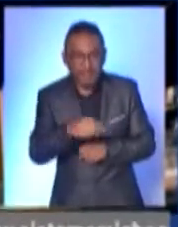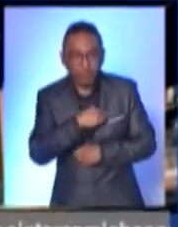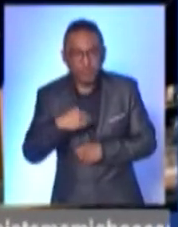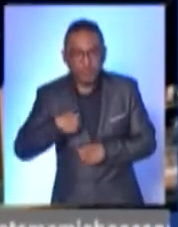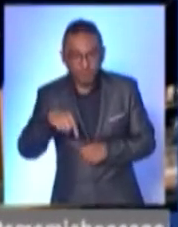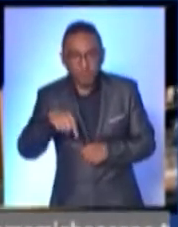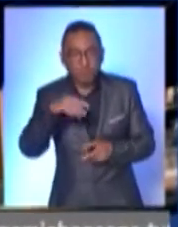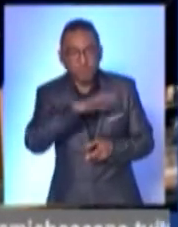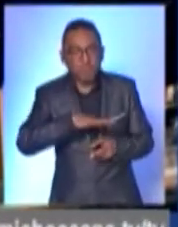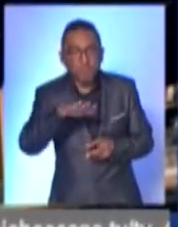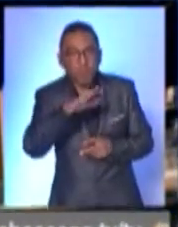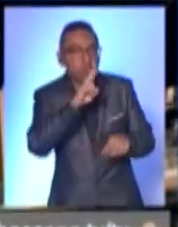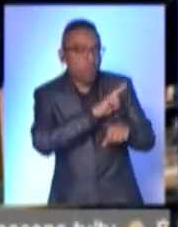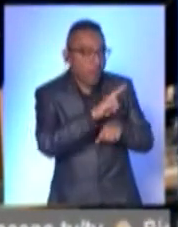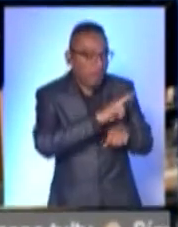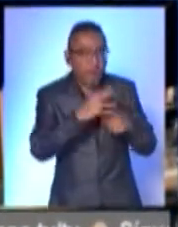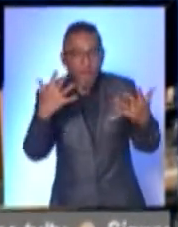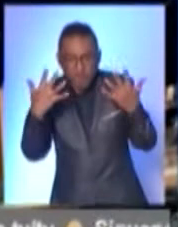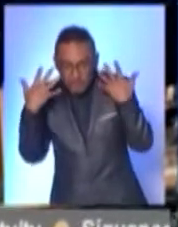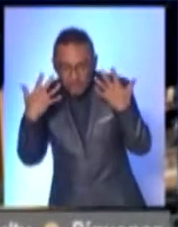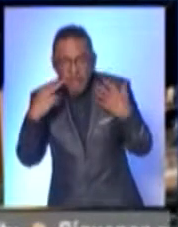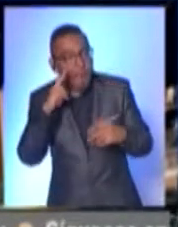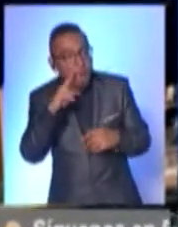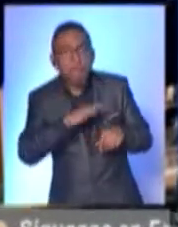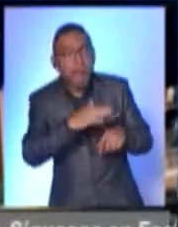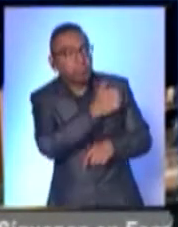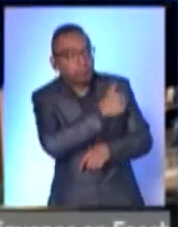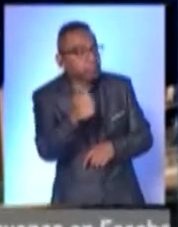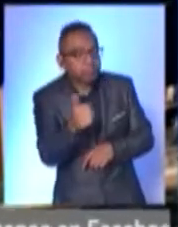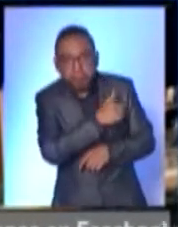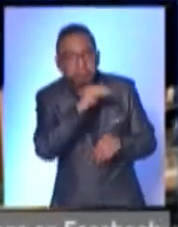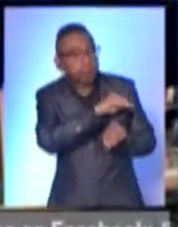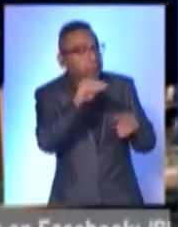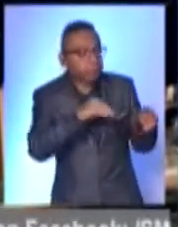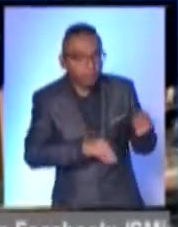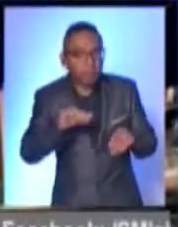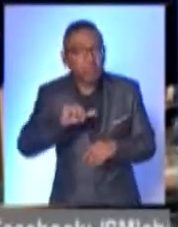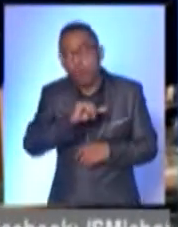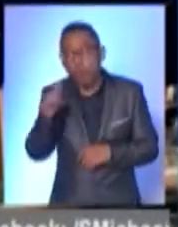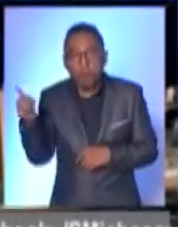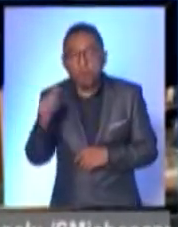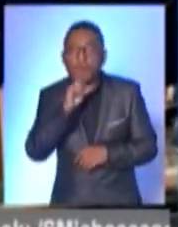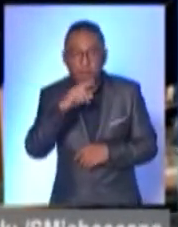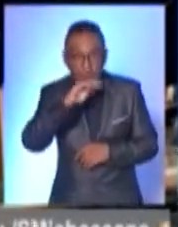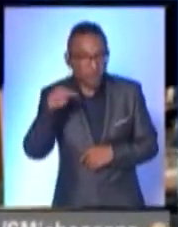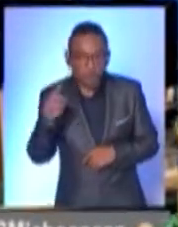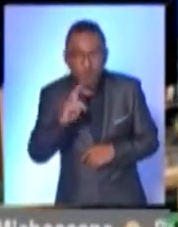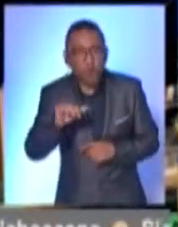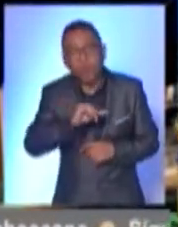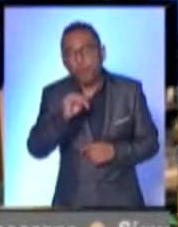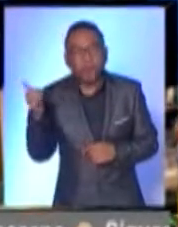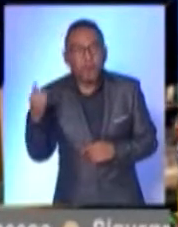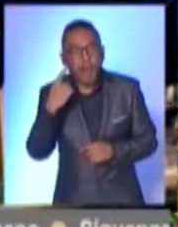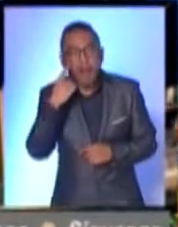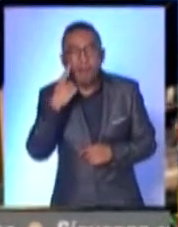Uruapan y Apatzingán son de los que más se están movilizando, así como destinos que aunque no son propiamente de Michoacán, porque son destinos